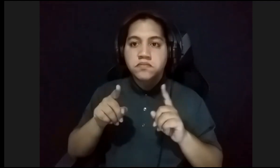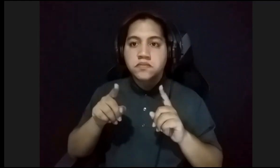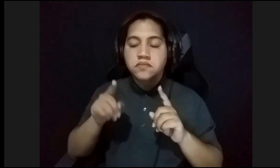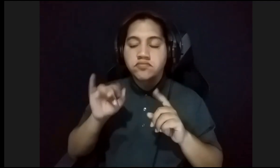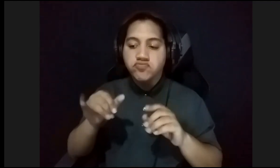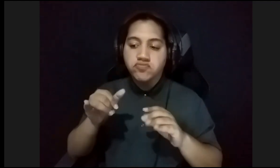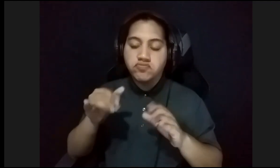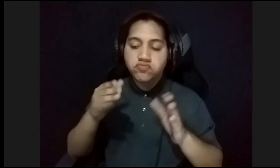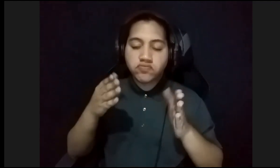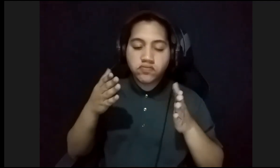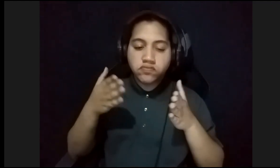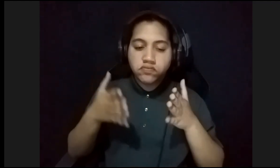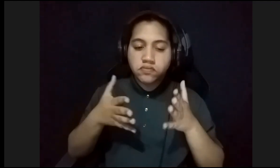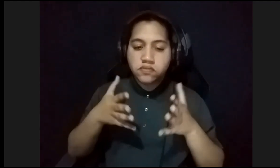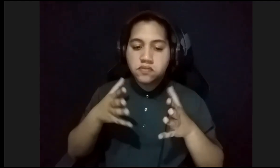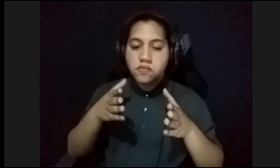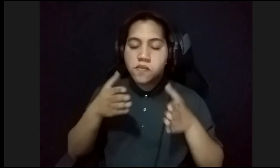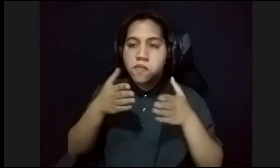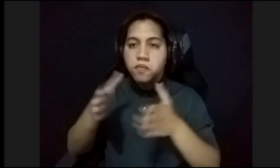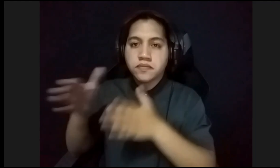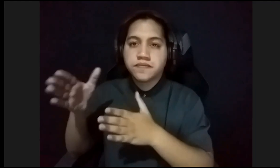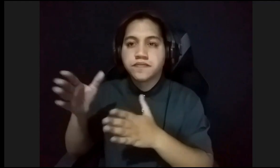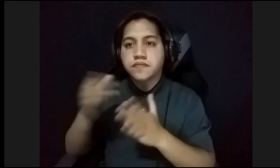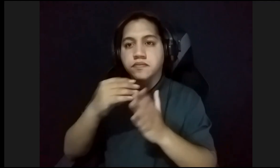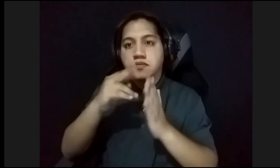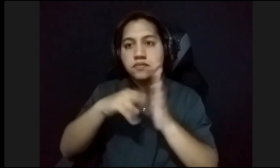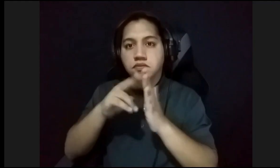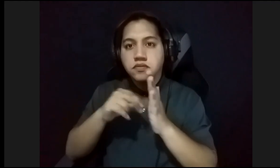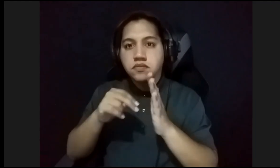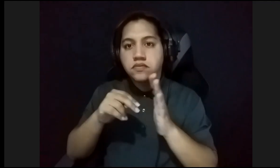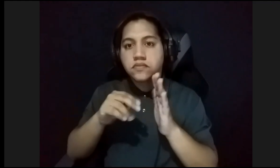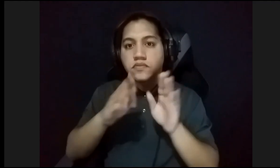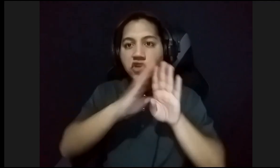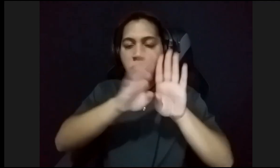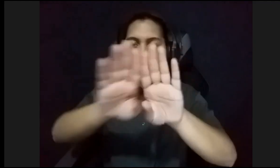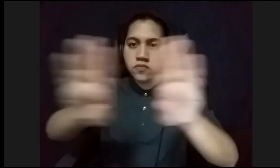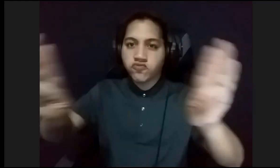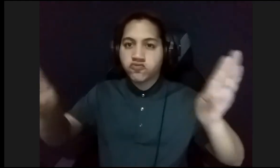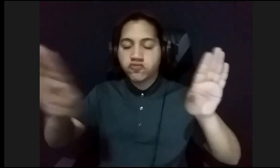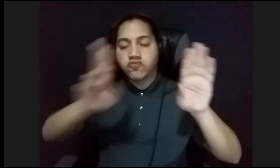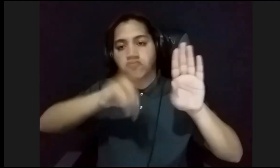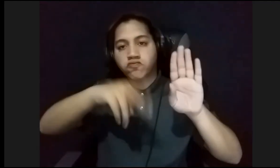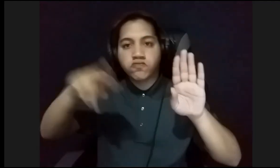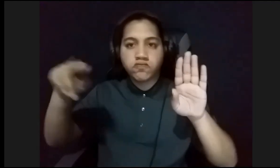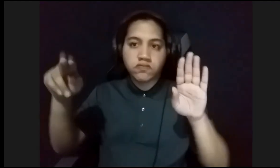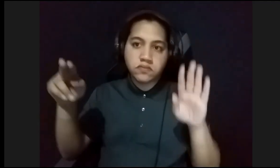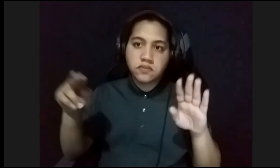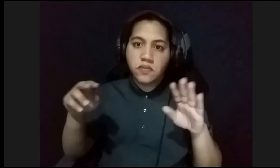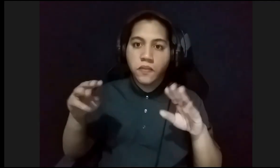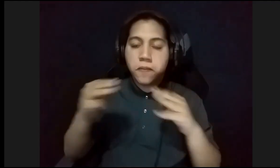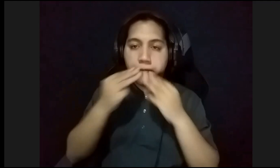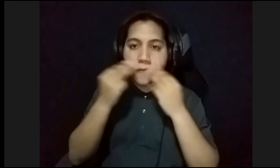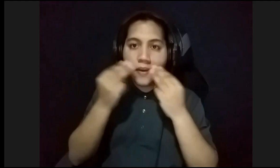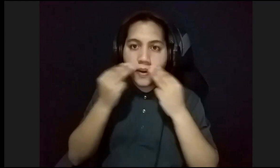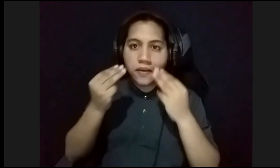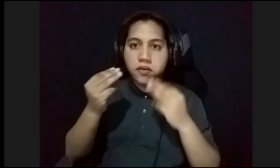dentro de las corrientes pictóricas era el muralismo mexicano, porque él